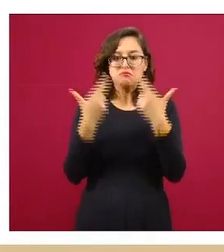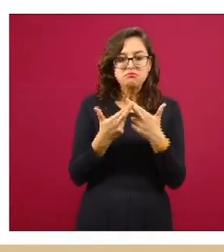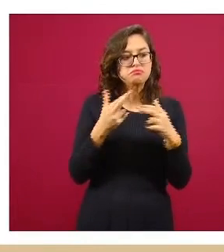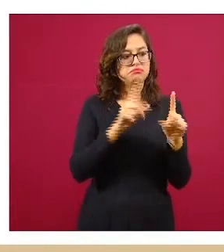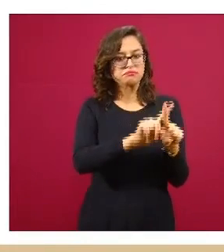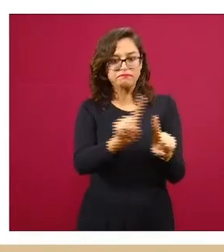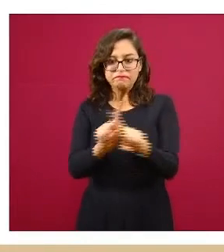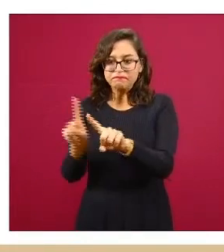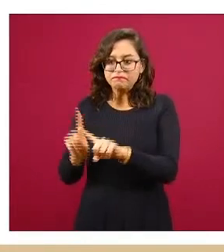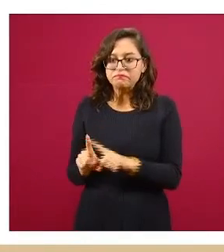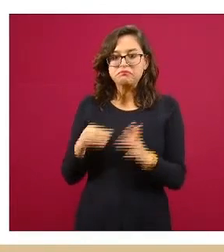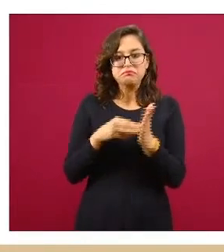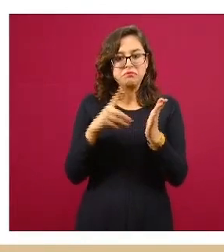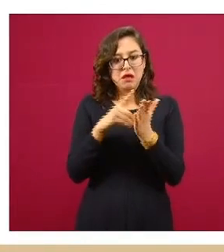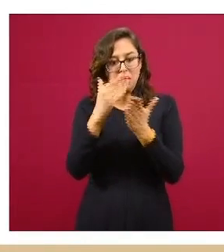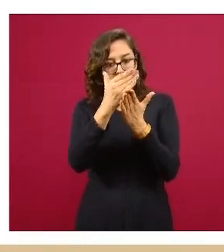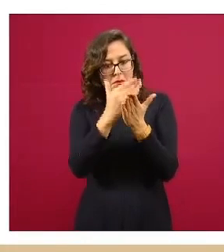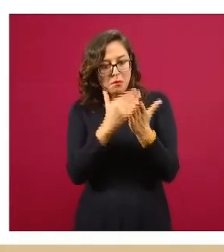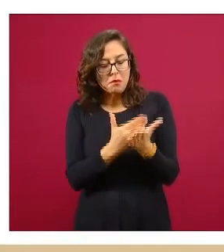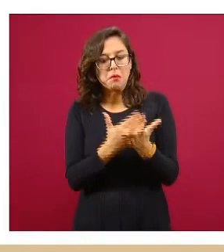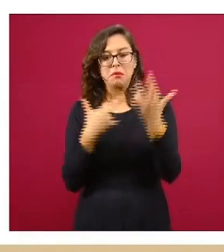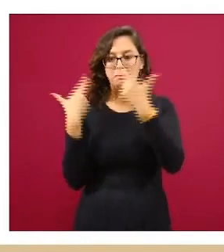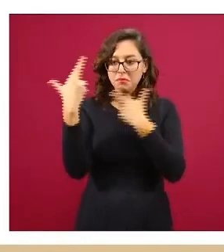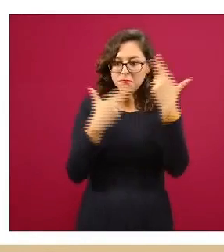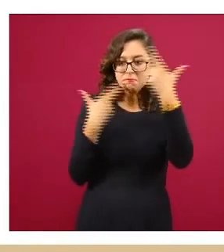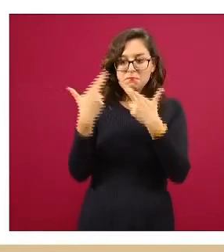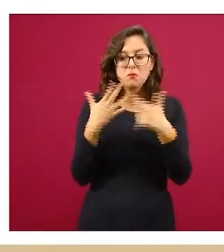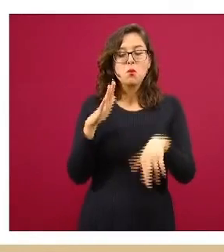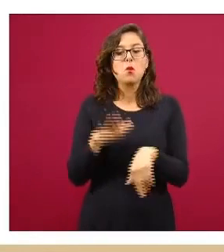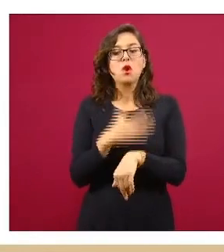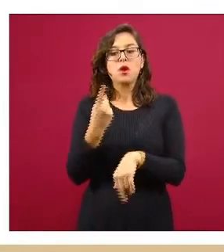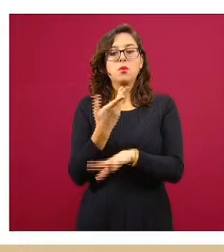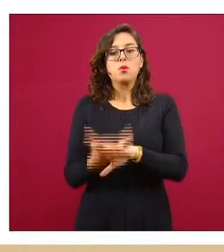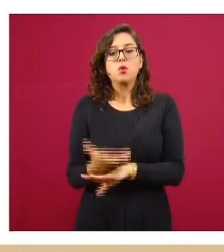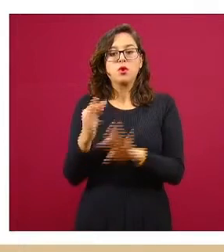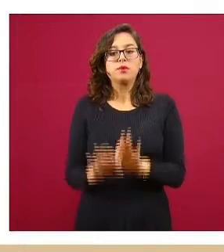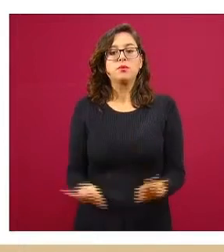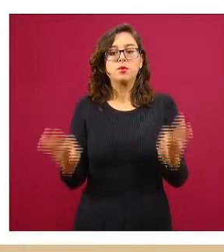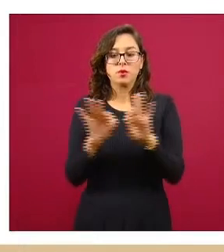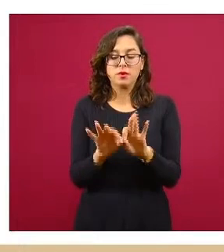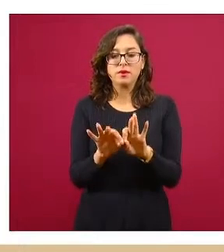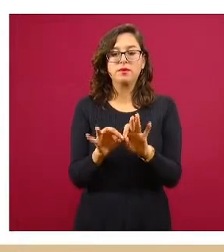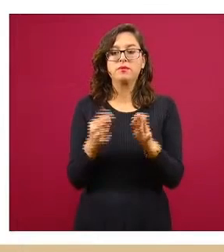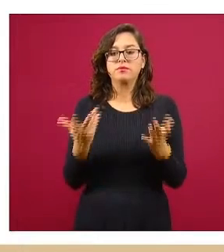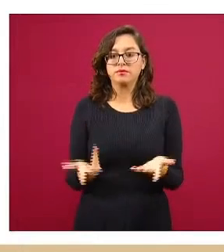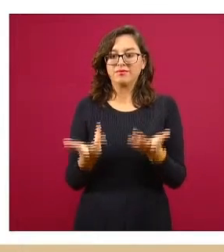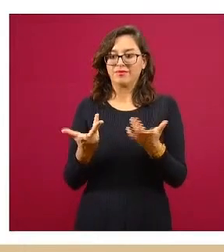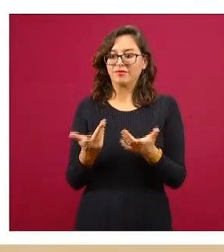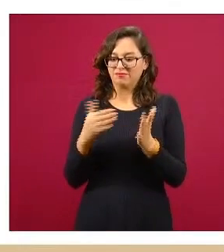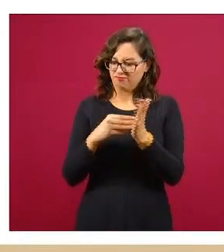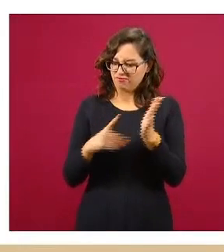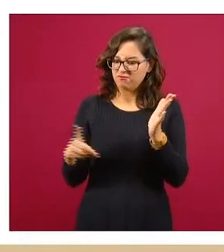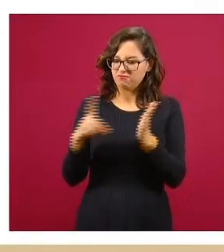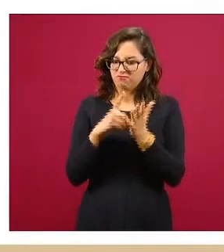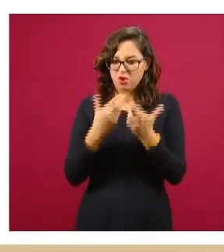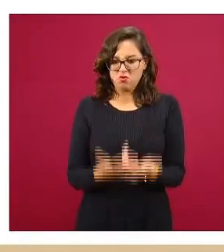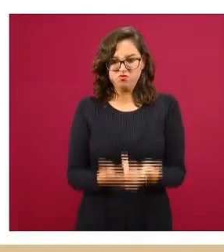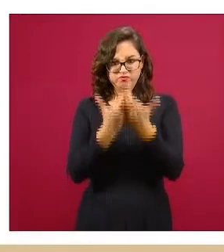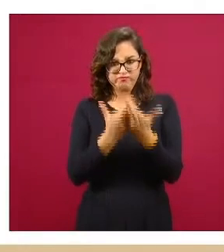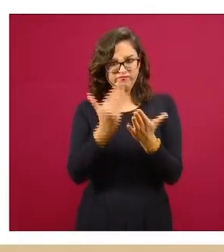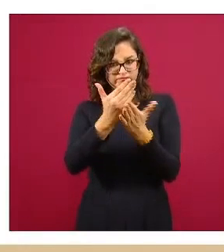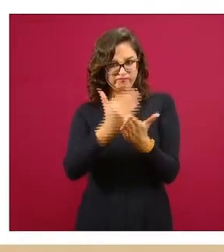explorando la metodología porque lo que era muy importante es que era poder tener una metodología robusta que pudiéramos ya